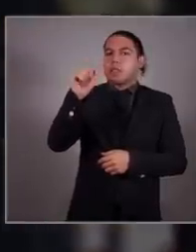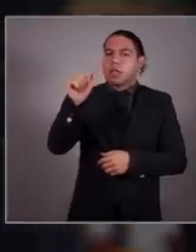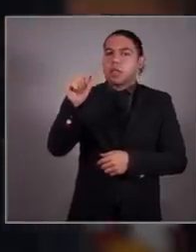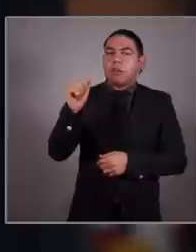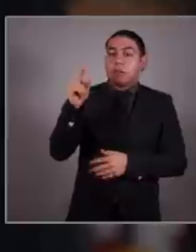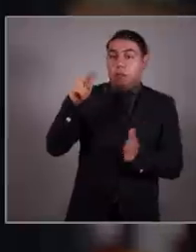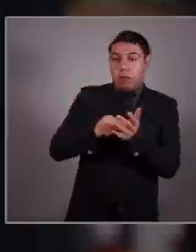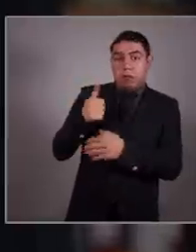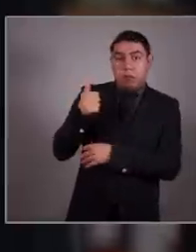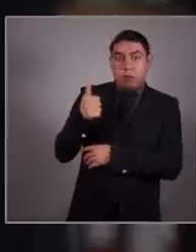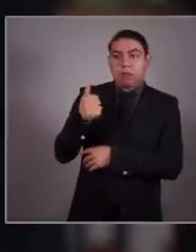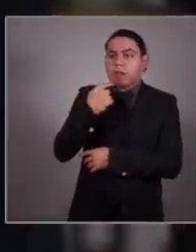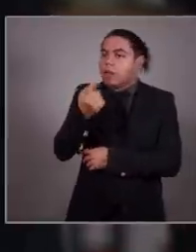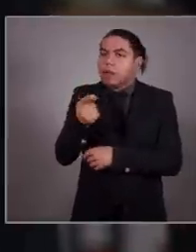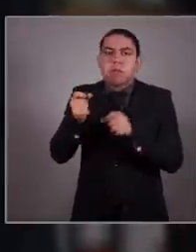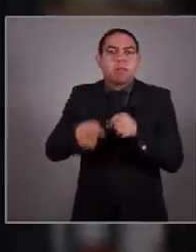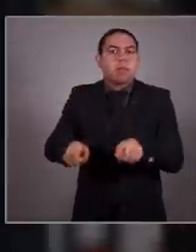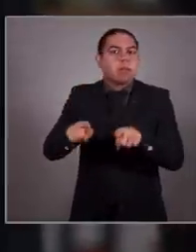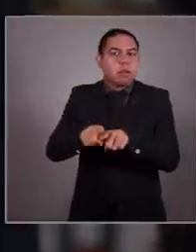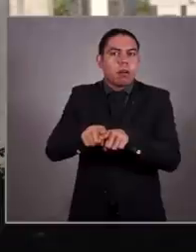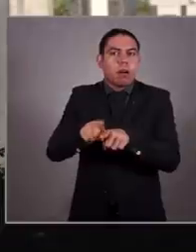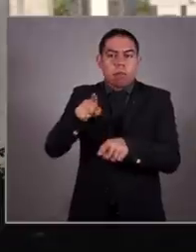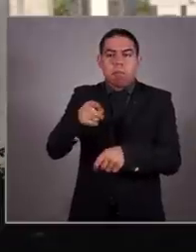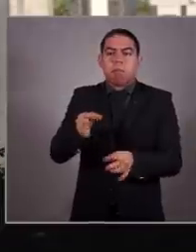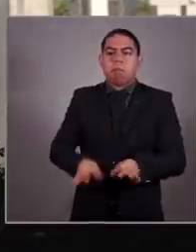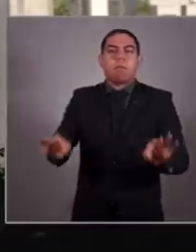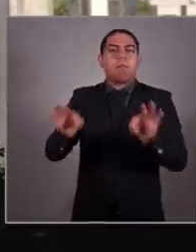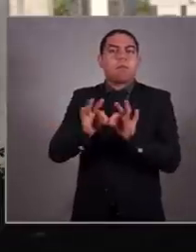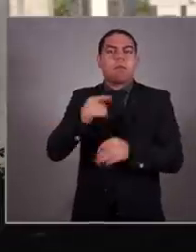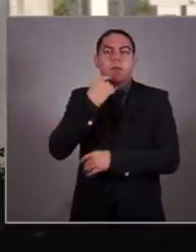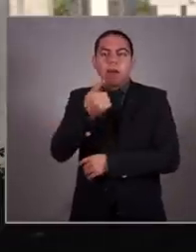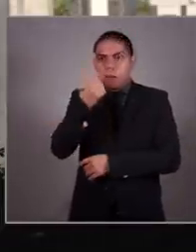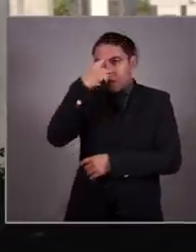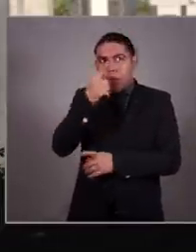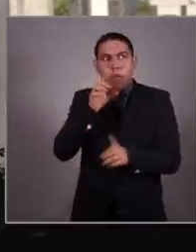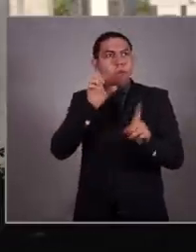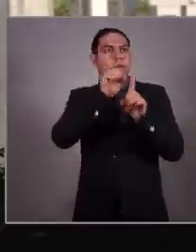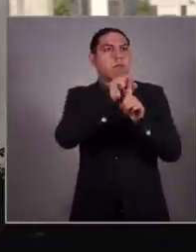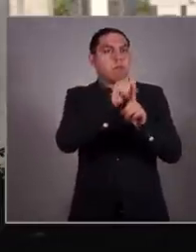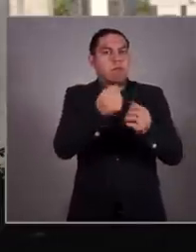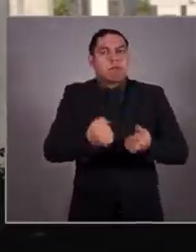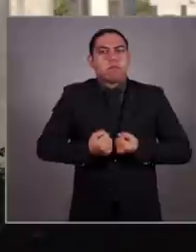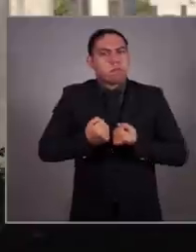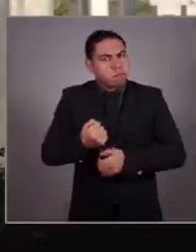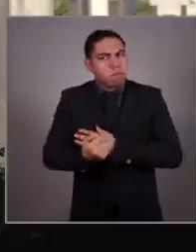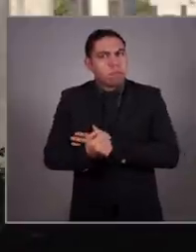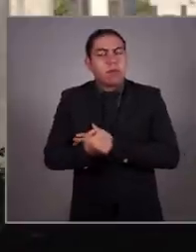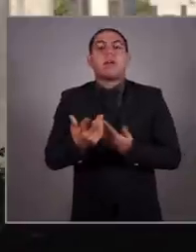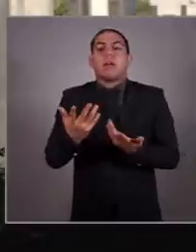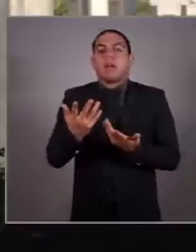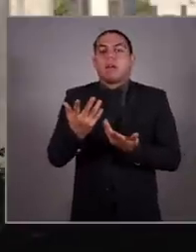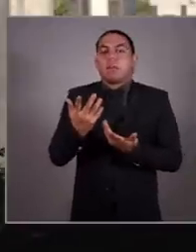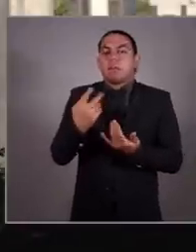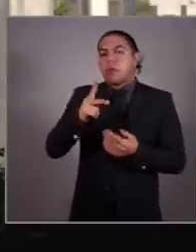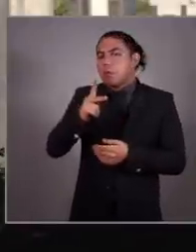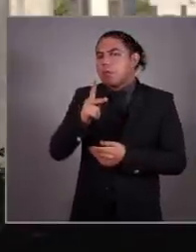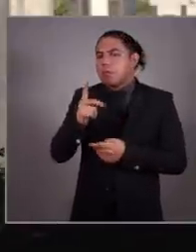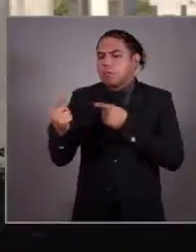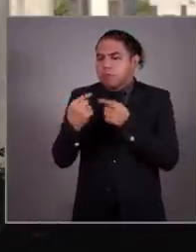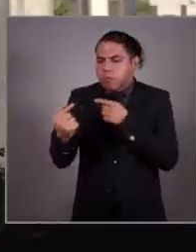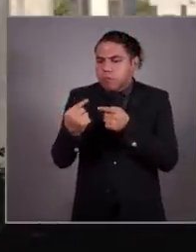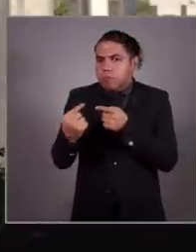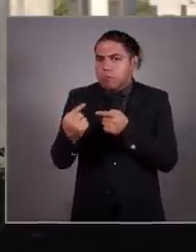y se le decía lo mismo. Que lo más importante era la disputa por el poder. Que ya habría momento para discutir las